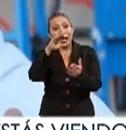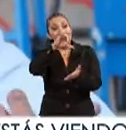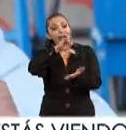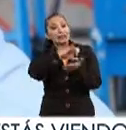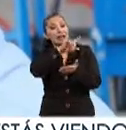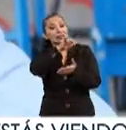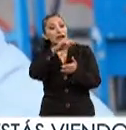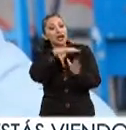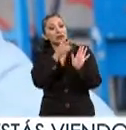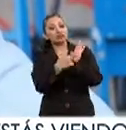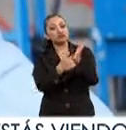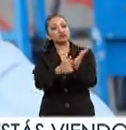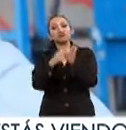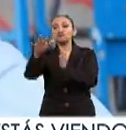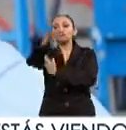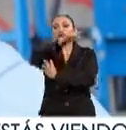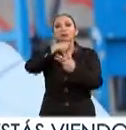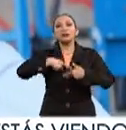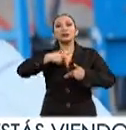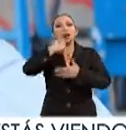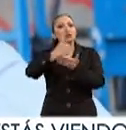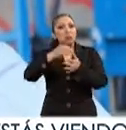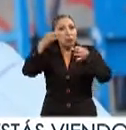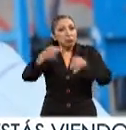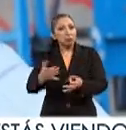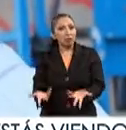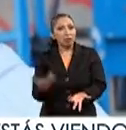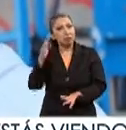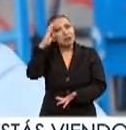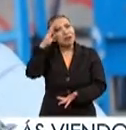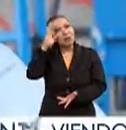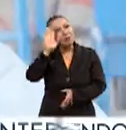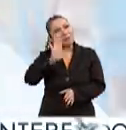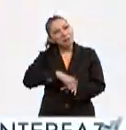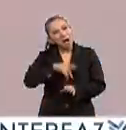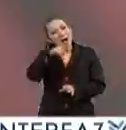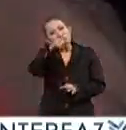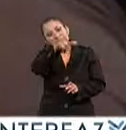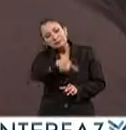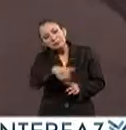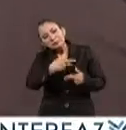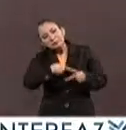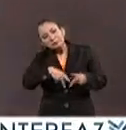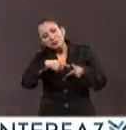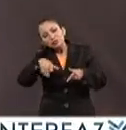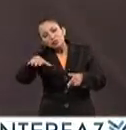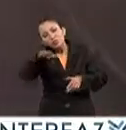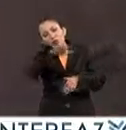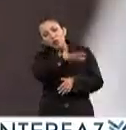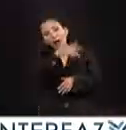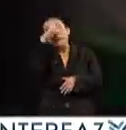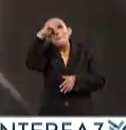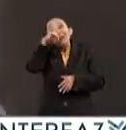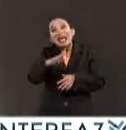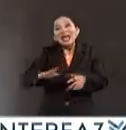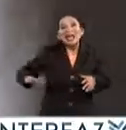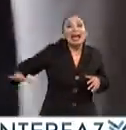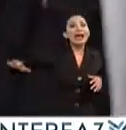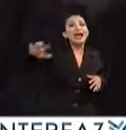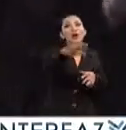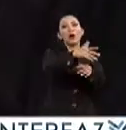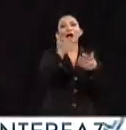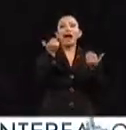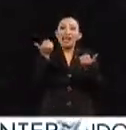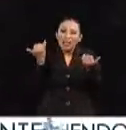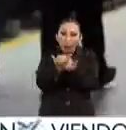es un reflejo de cómo es la gente de la ciudad me gusta pensar mucho más que la gente de México es